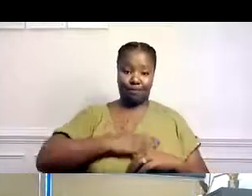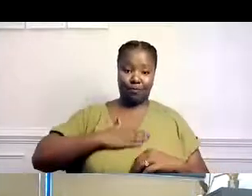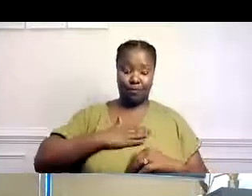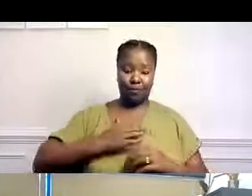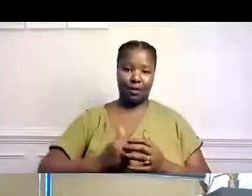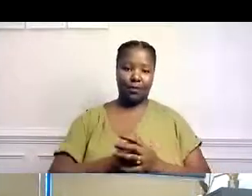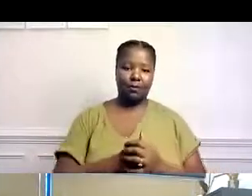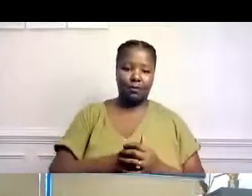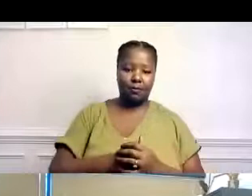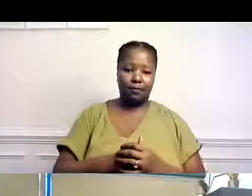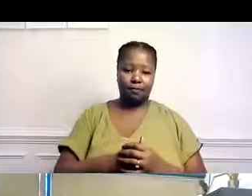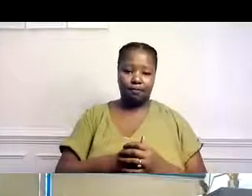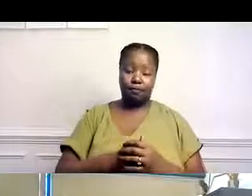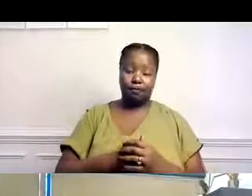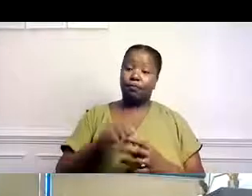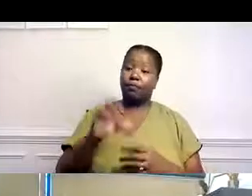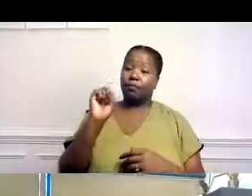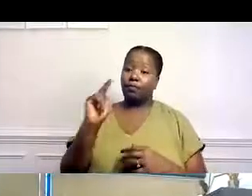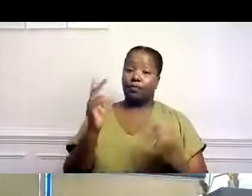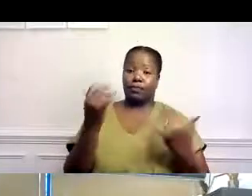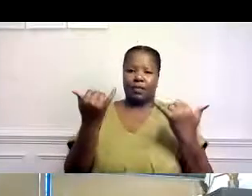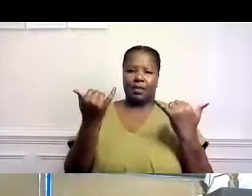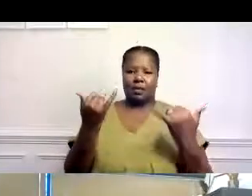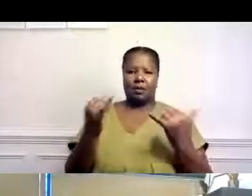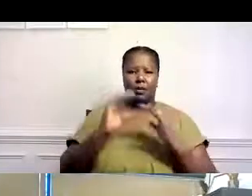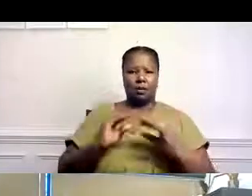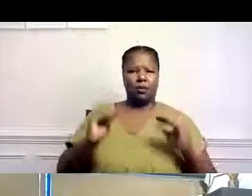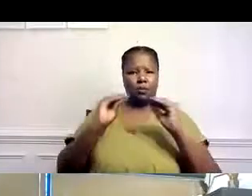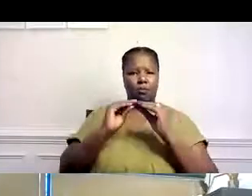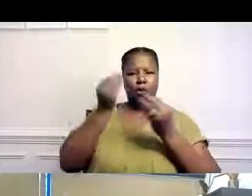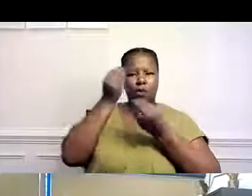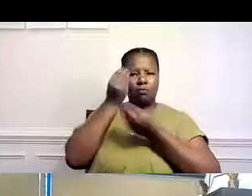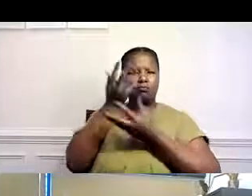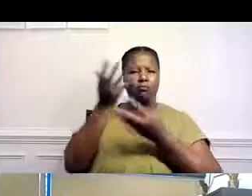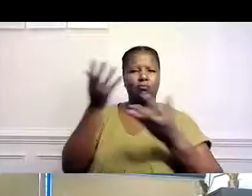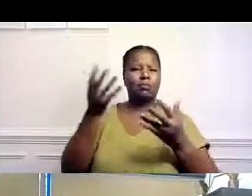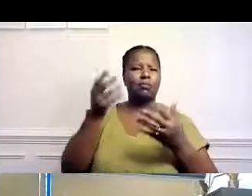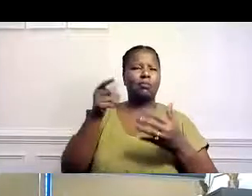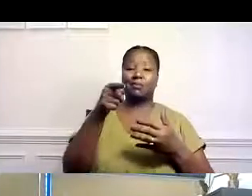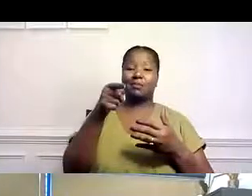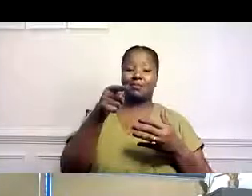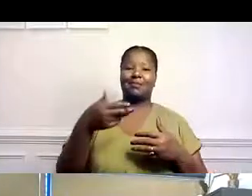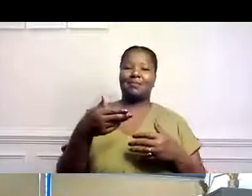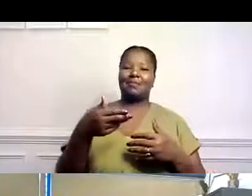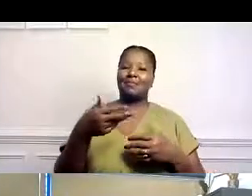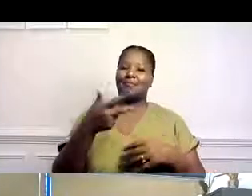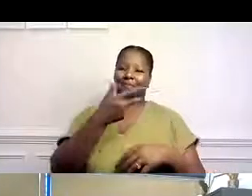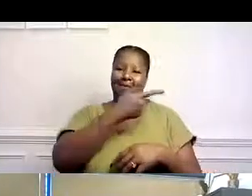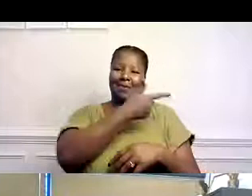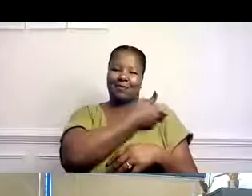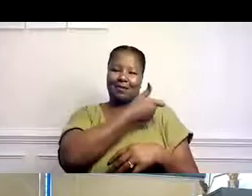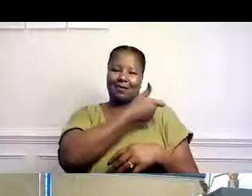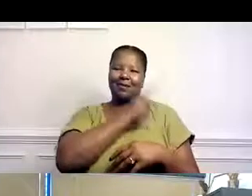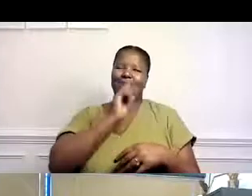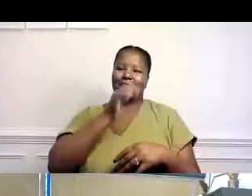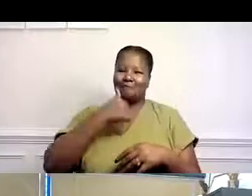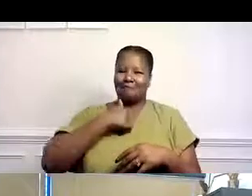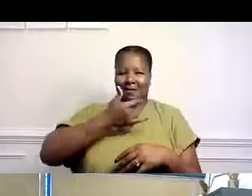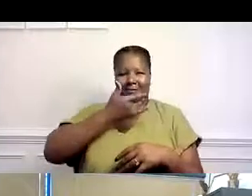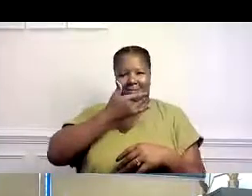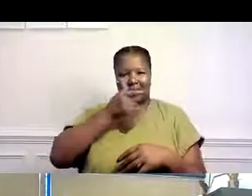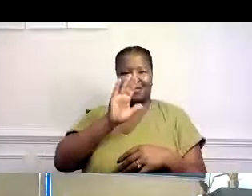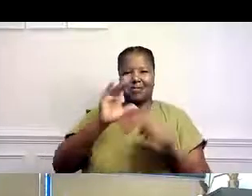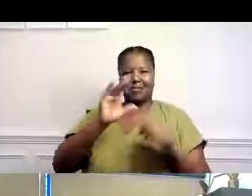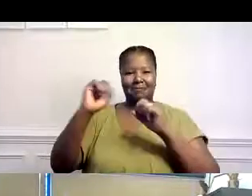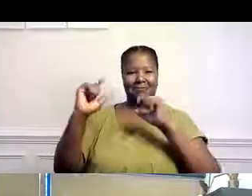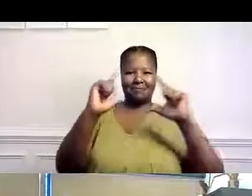esfuerzo de hacer cumplir ese punto. Próxima página, por favor. Ahora vamos a hablar un poco de la vacuna